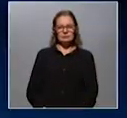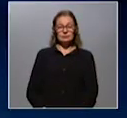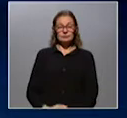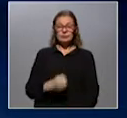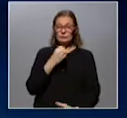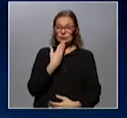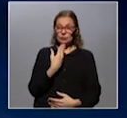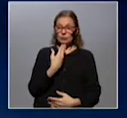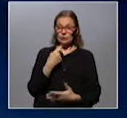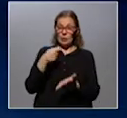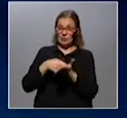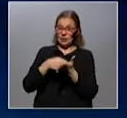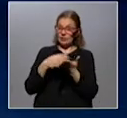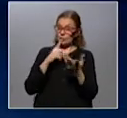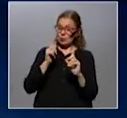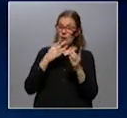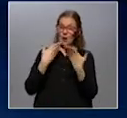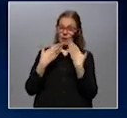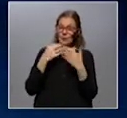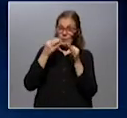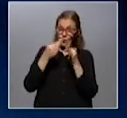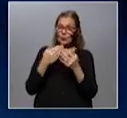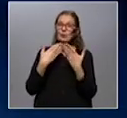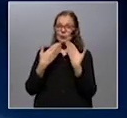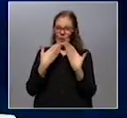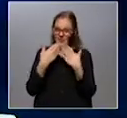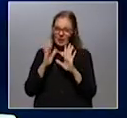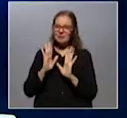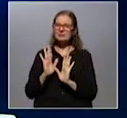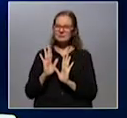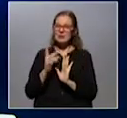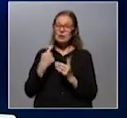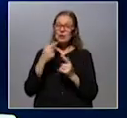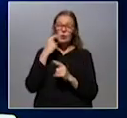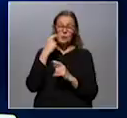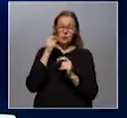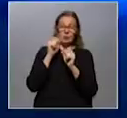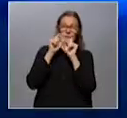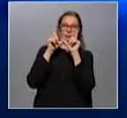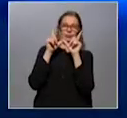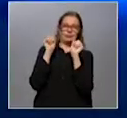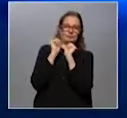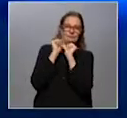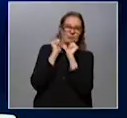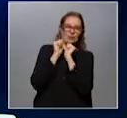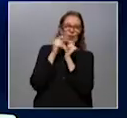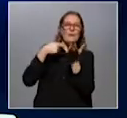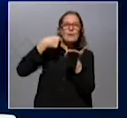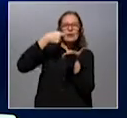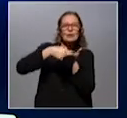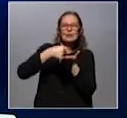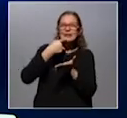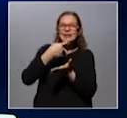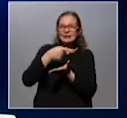Bueno, sí plata no hablamos, ¿no? Bueno, te iba a hablar de plata Justamente Te iba a hablar de plata Pero números que asustan, ¿no? Estamos hablando de una inversión De eso que